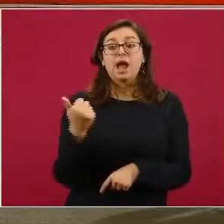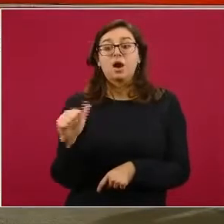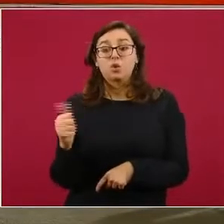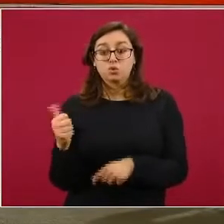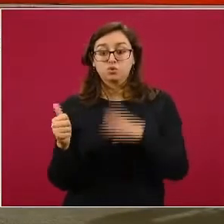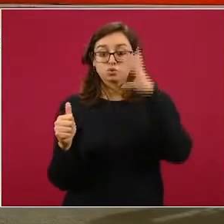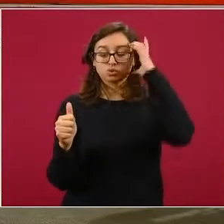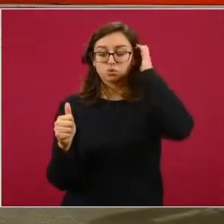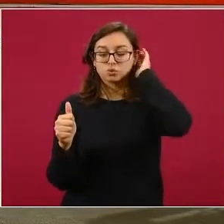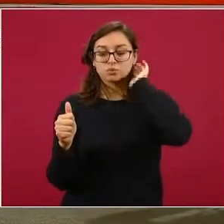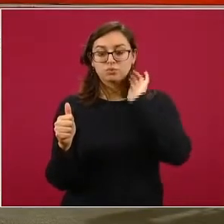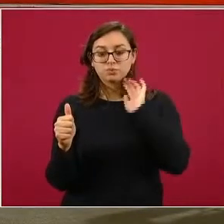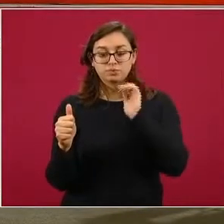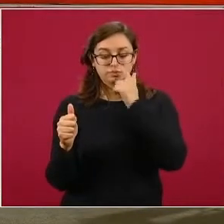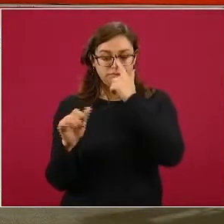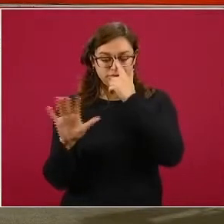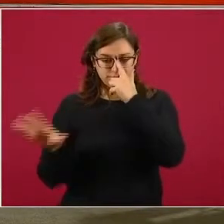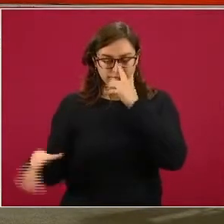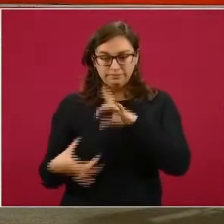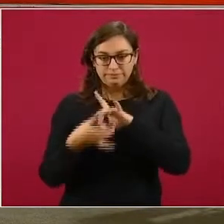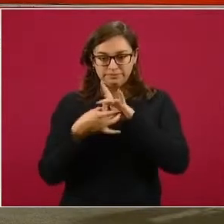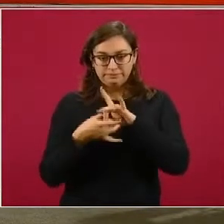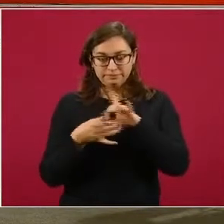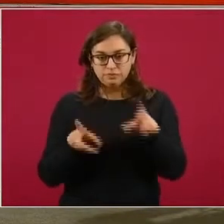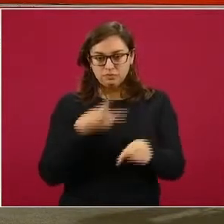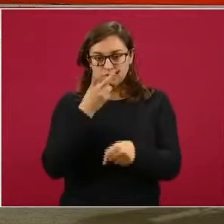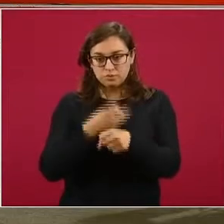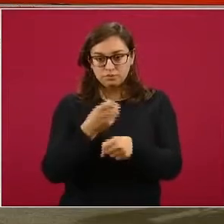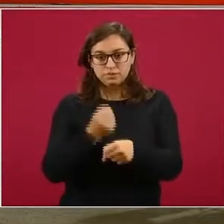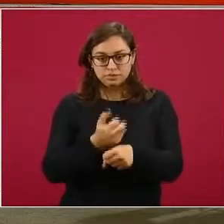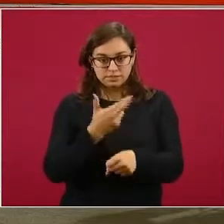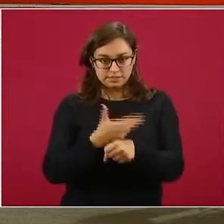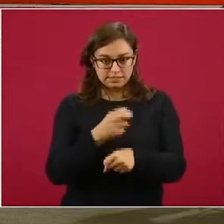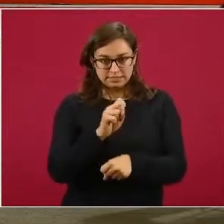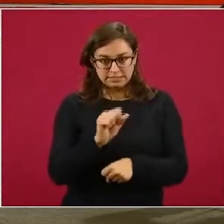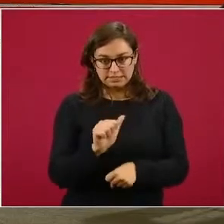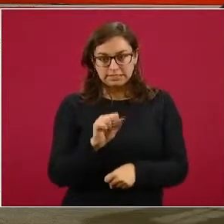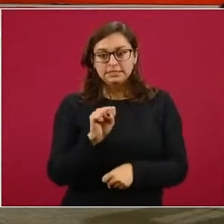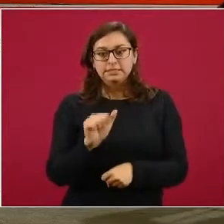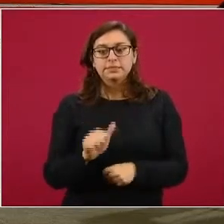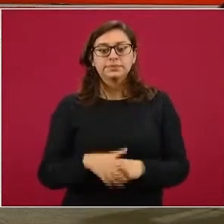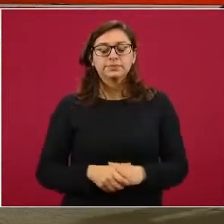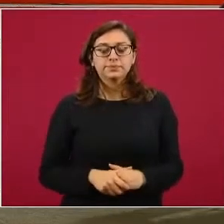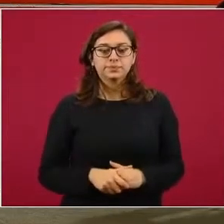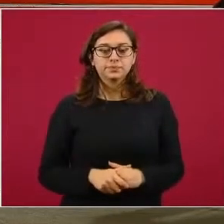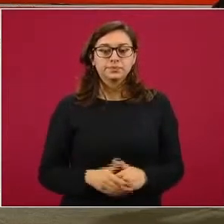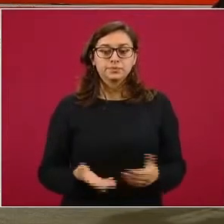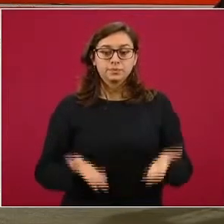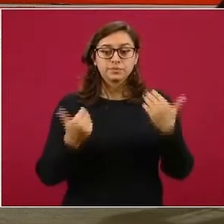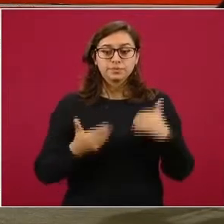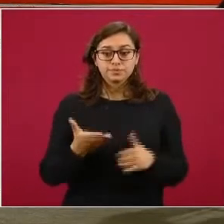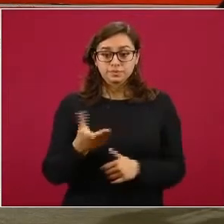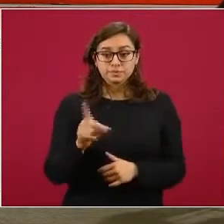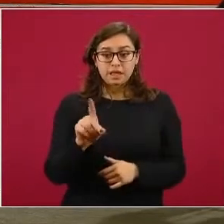COFEPRIS a la subsecretaría de Prevención y Promoción. Vamos a darle la palabra a Demian Duarte.